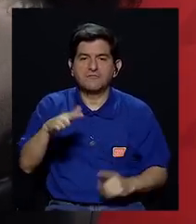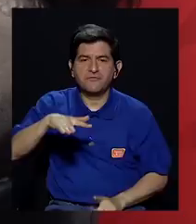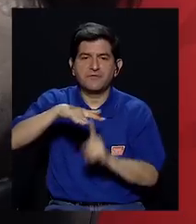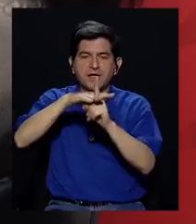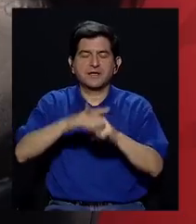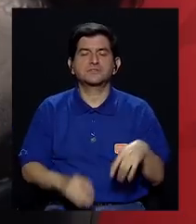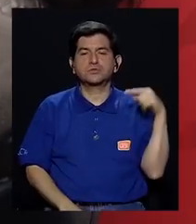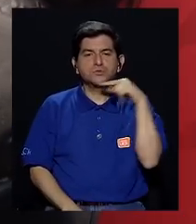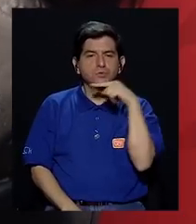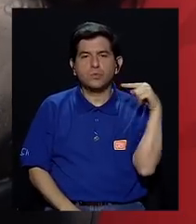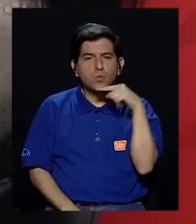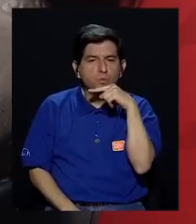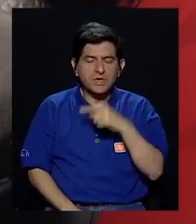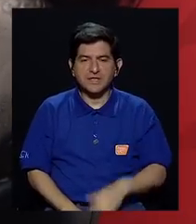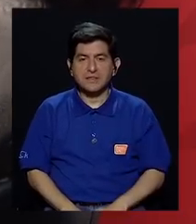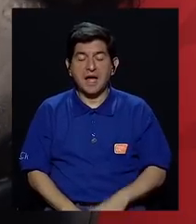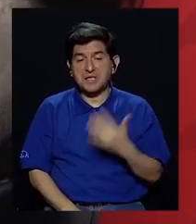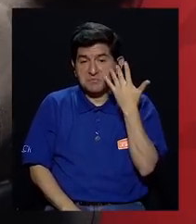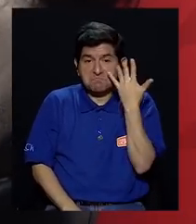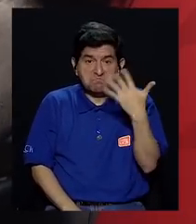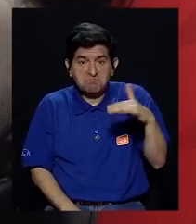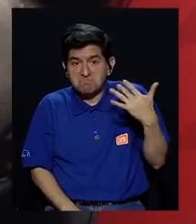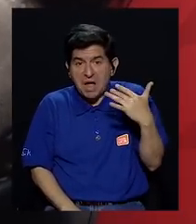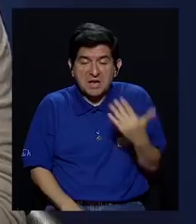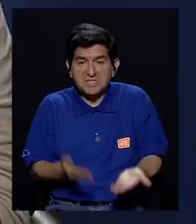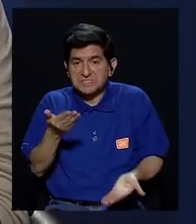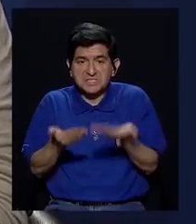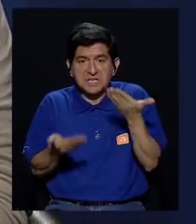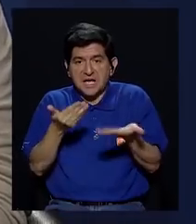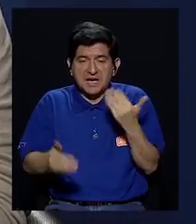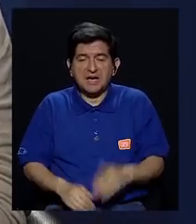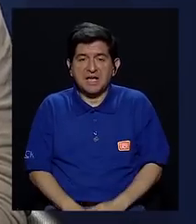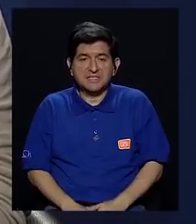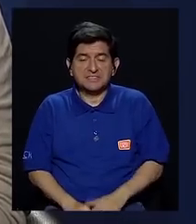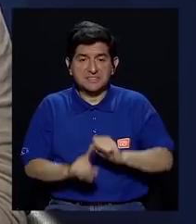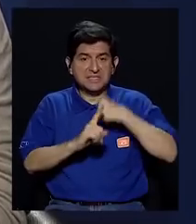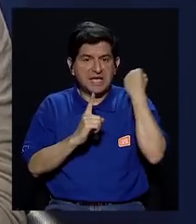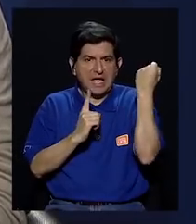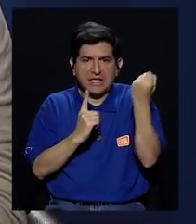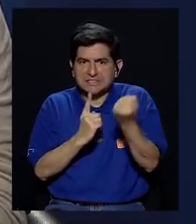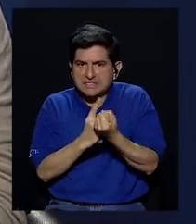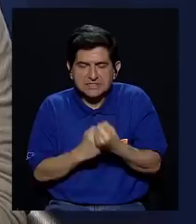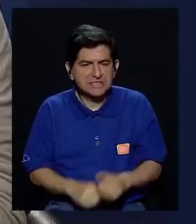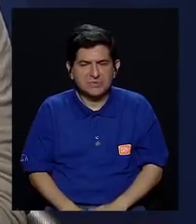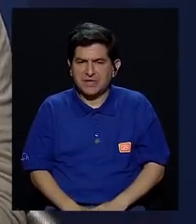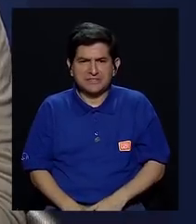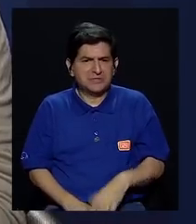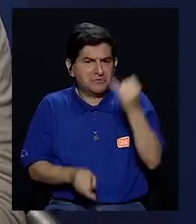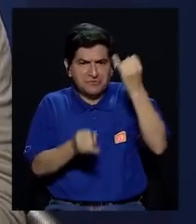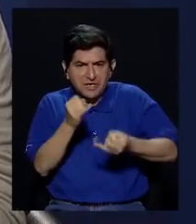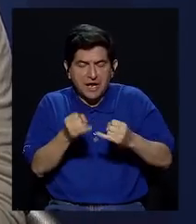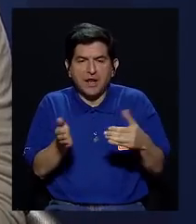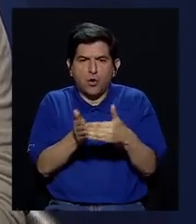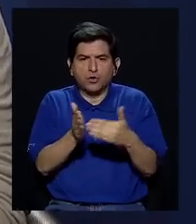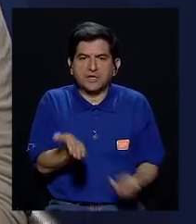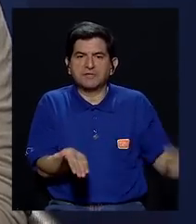Un partido de Unidad Social Cristiana que estaba aparentemente en estado de coma, resucitó.